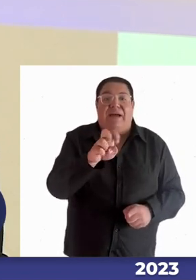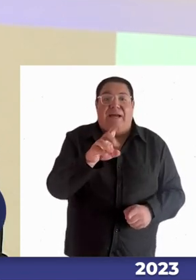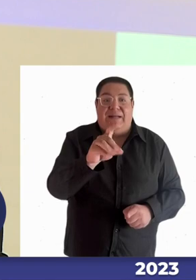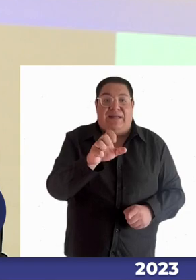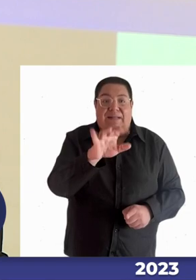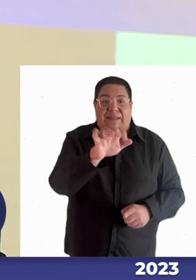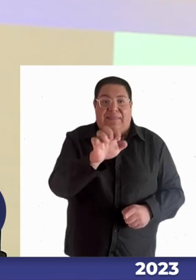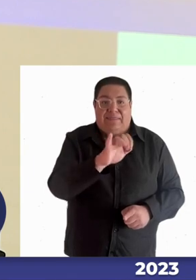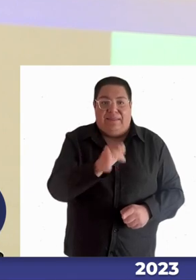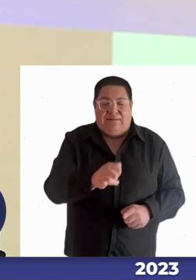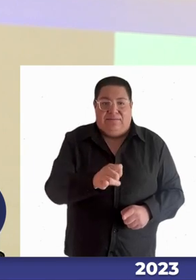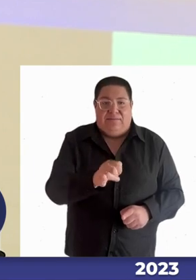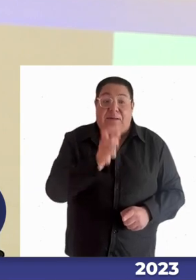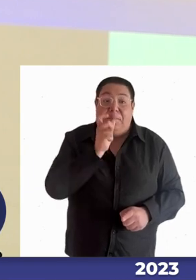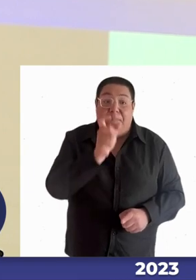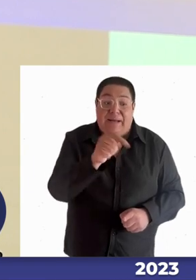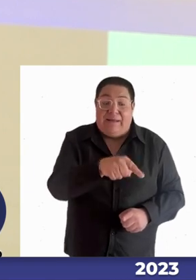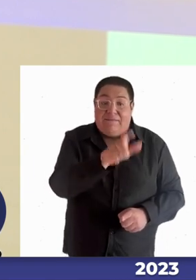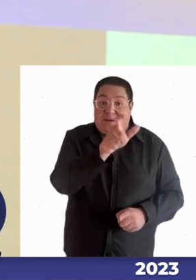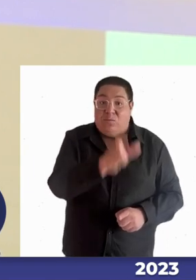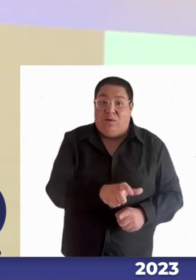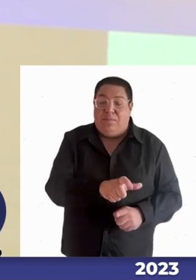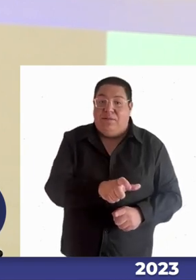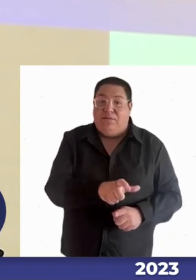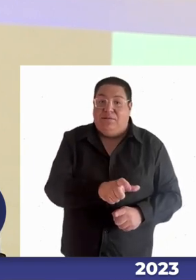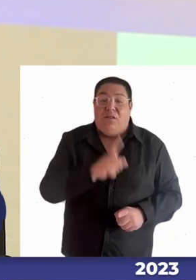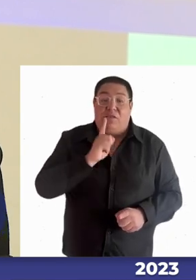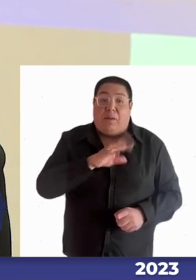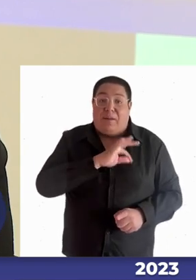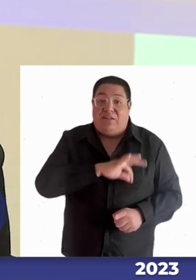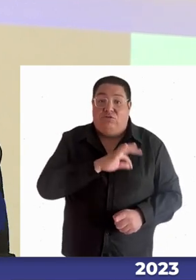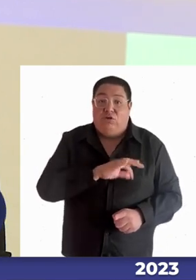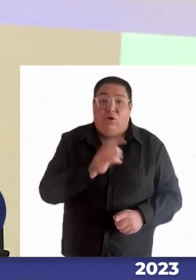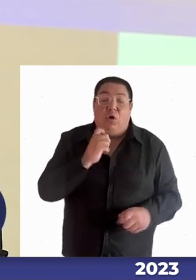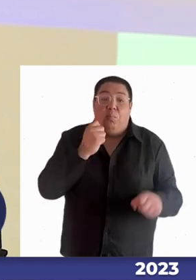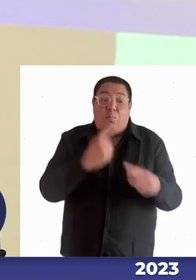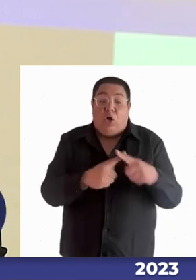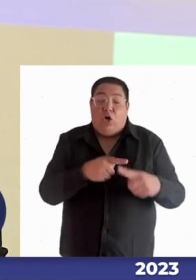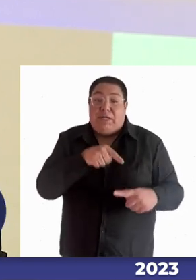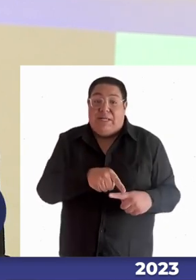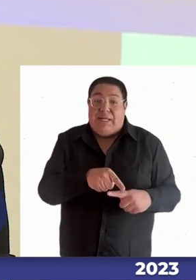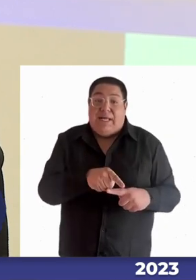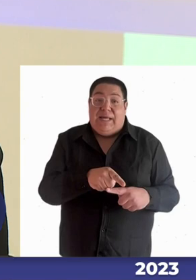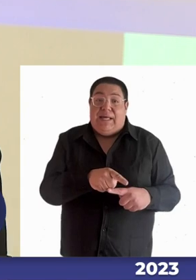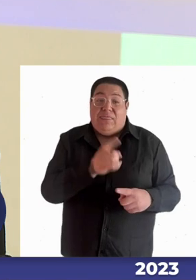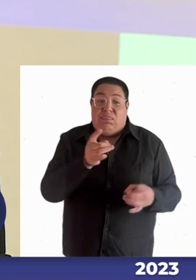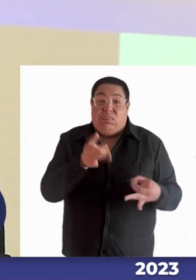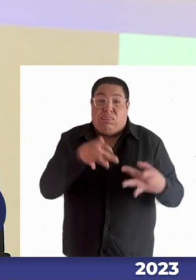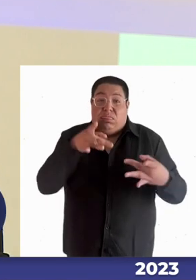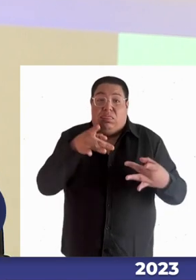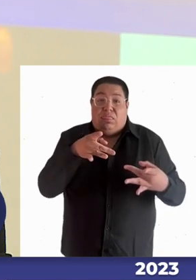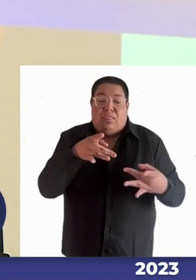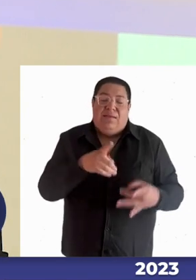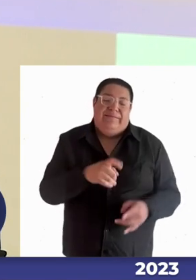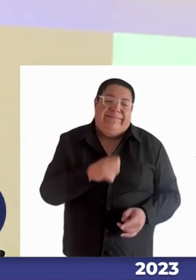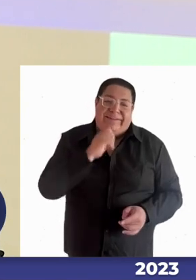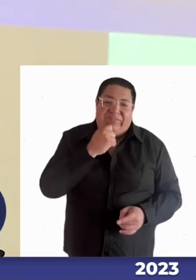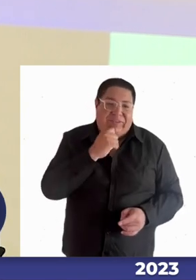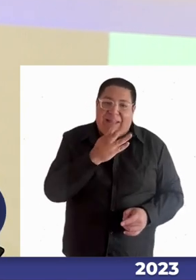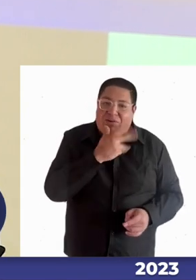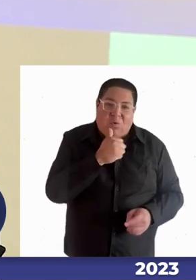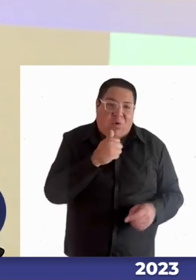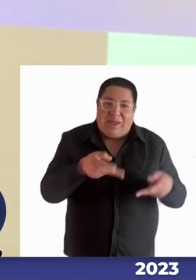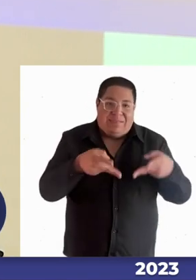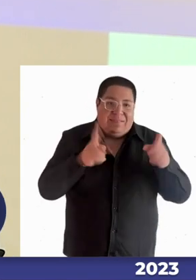persona que recibe una persona que recibe una pensión por invalidez estás negándole su derecho te estás